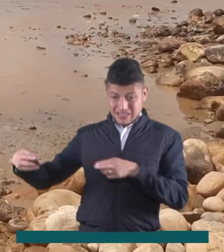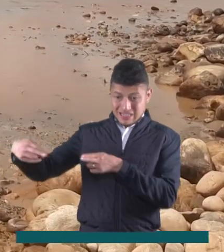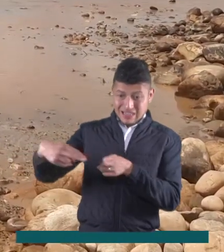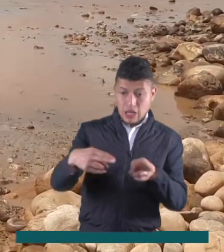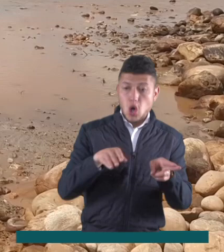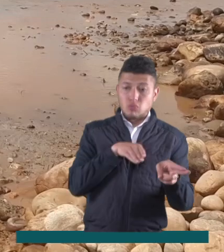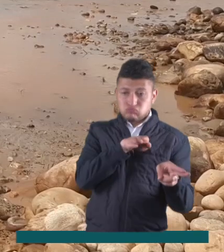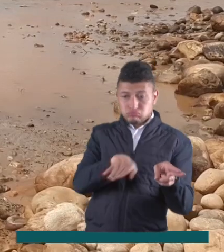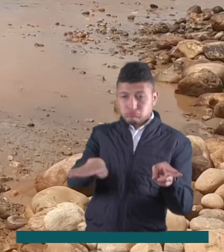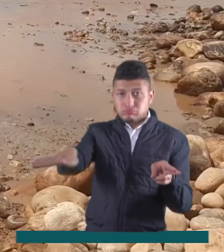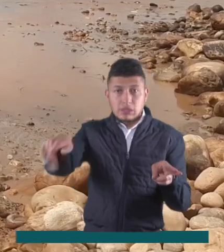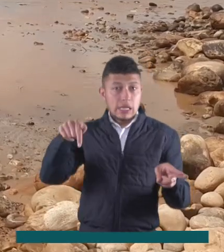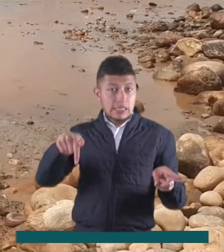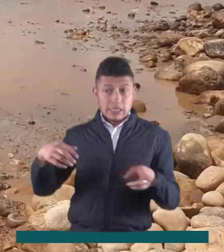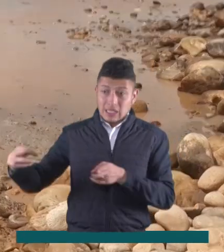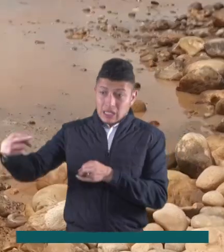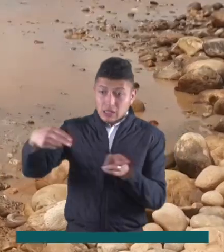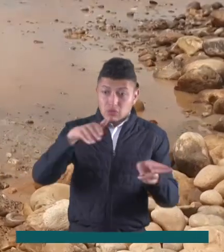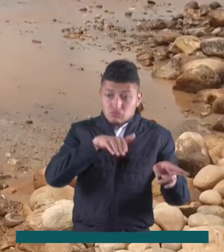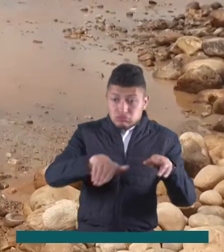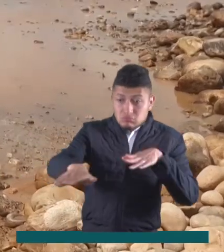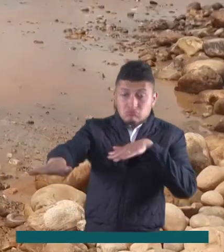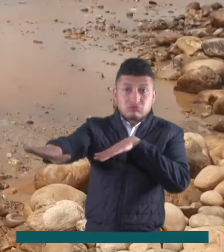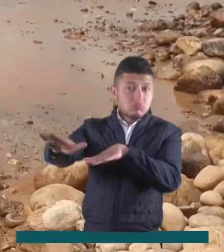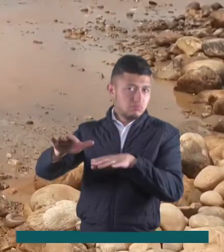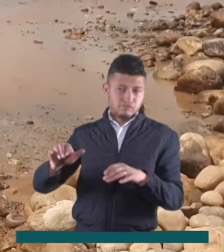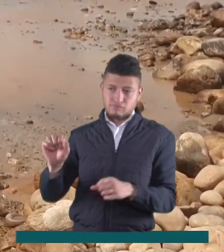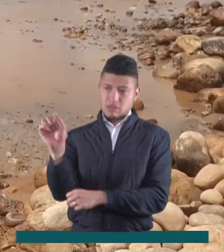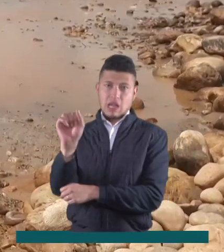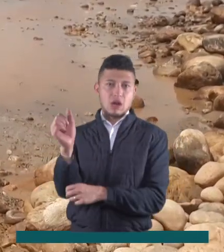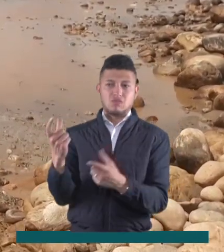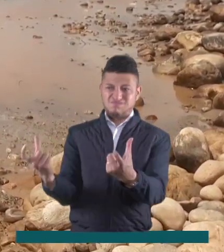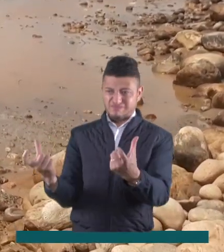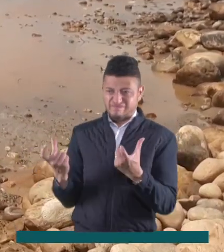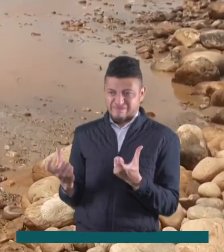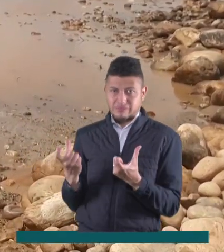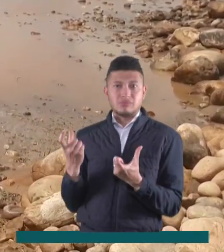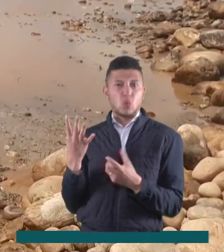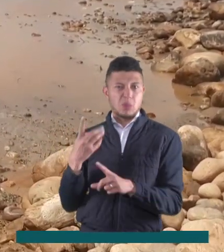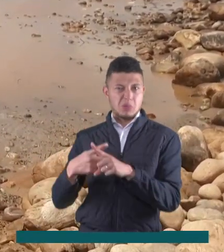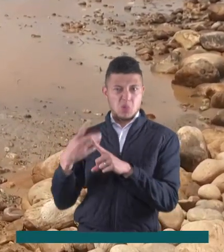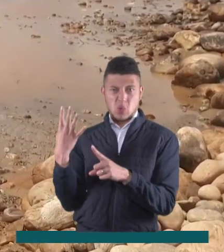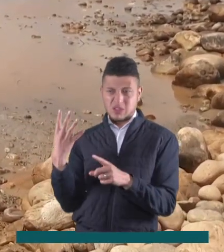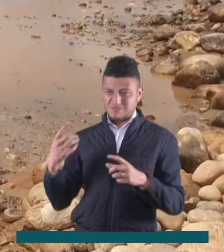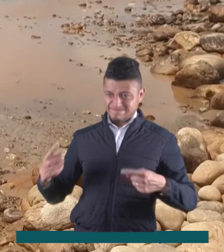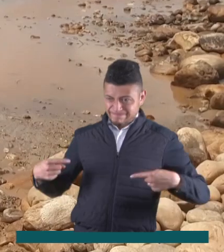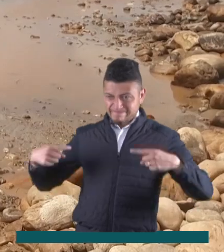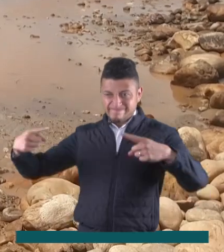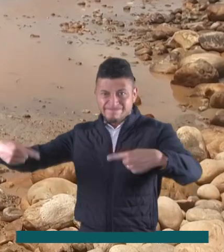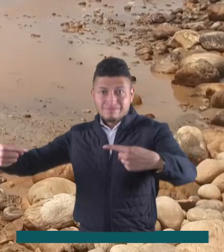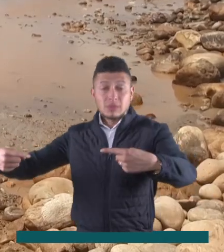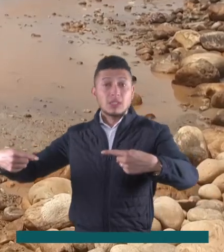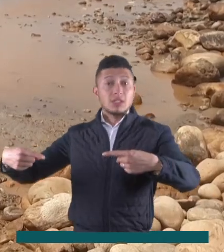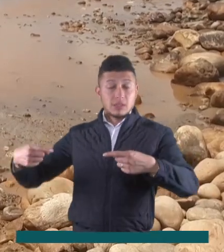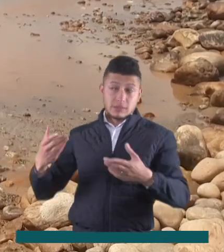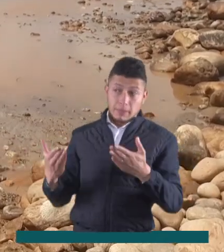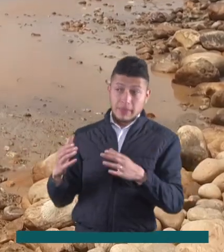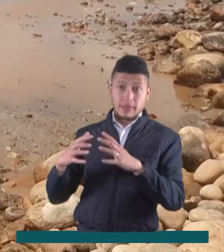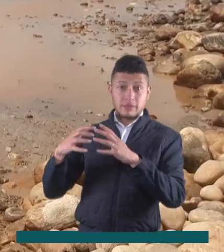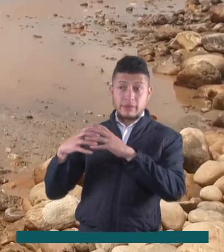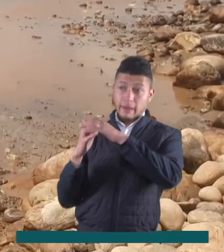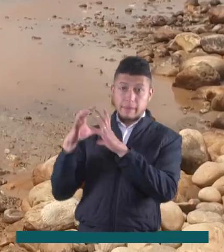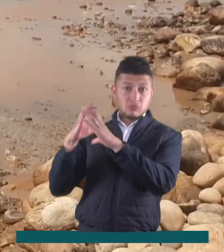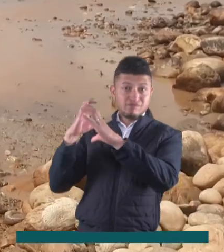para pasar sobre el lecho del río. En este punto solamente pueden transitar vehículos 4x4 y camiones siempre y cuando las condiciones del río